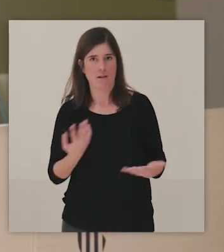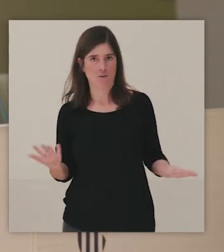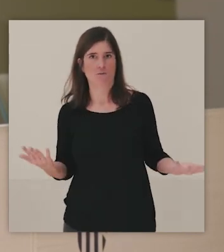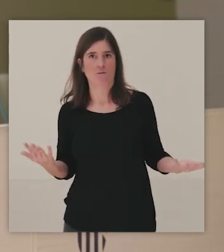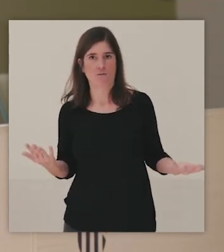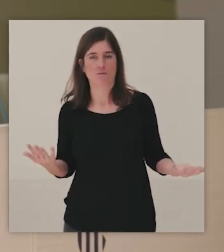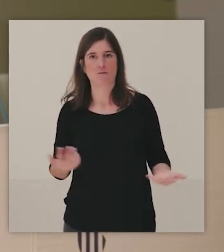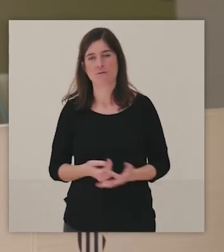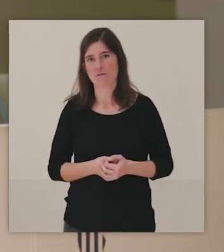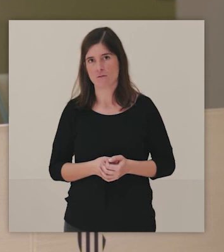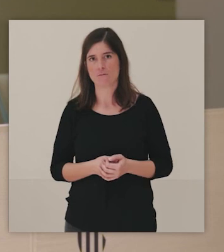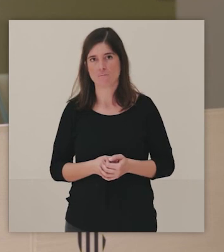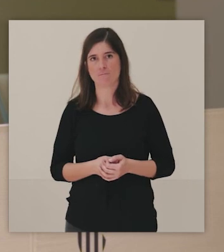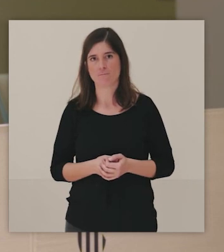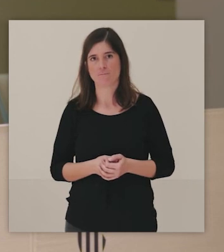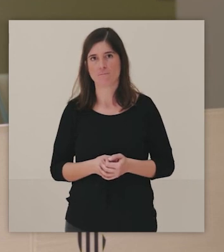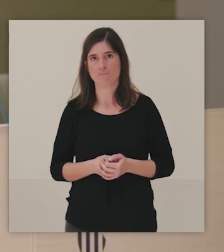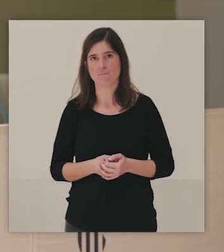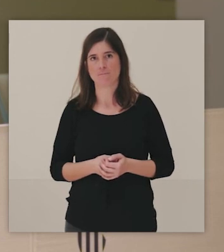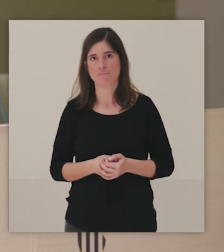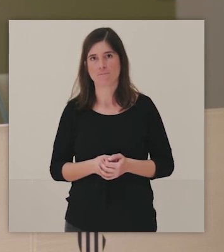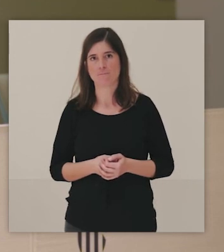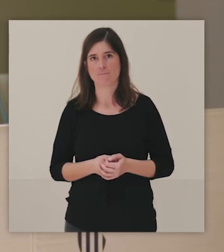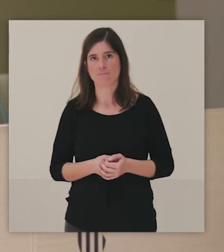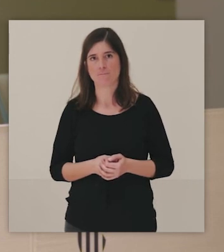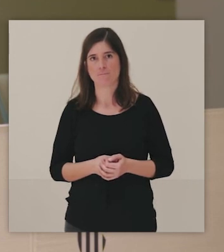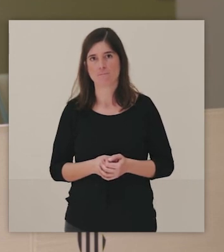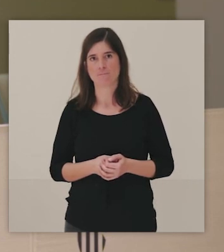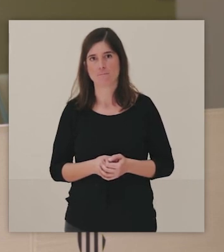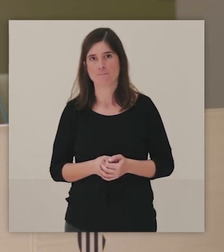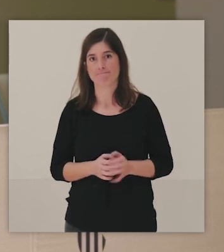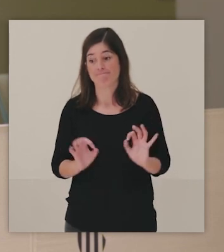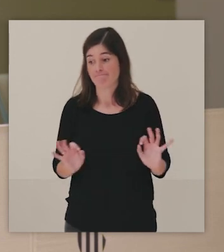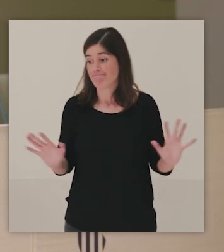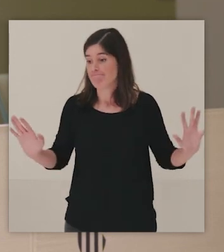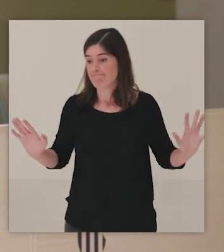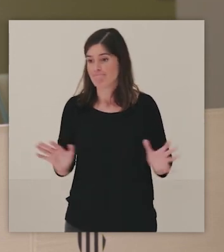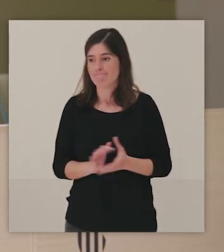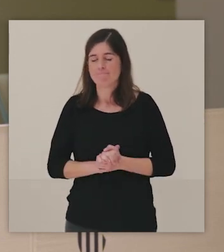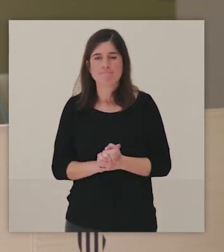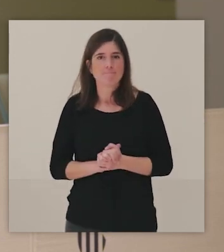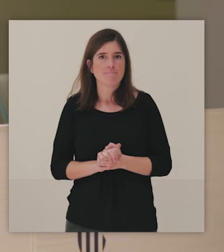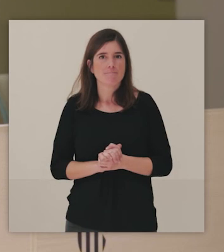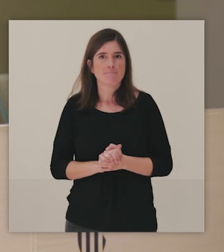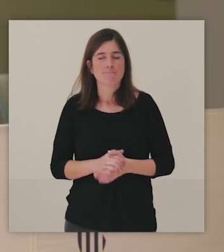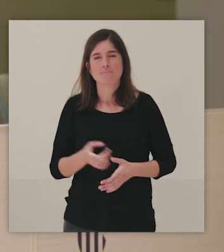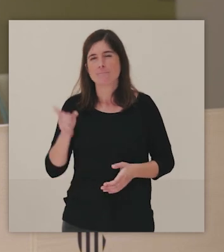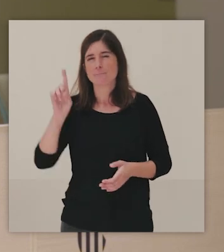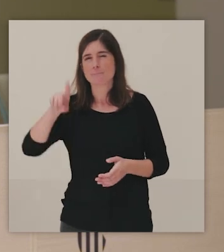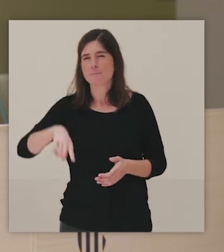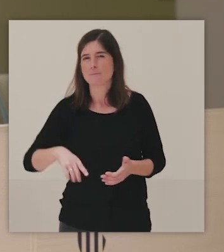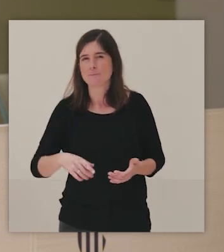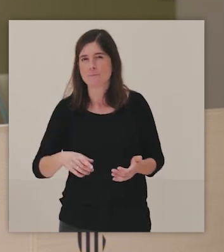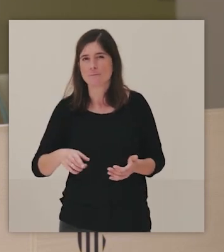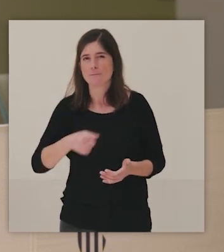poder generar o pensar esos recursos. Y, bueno, hay muchas